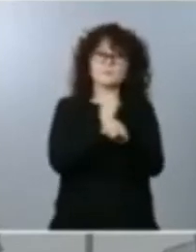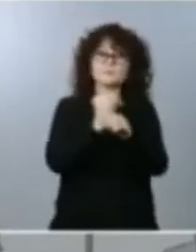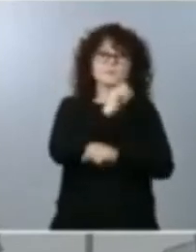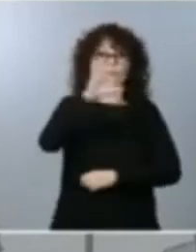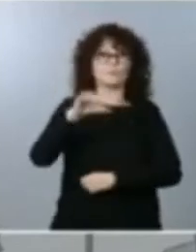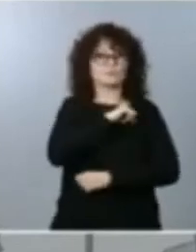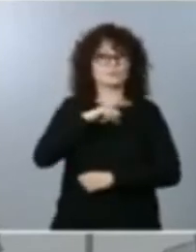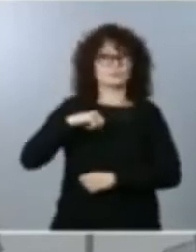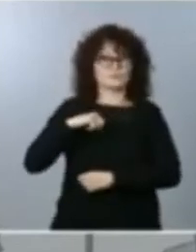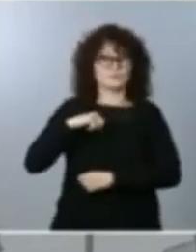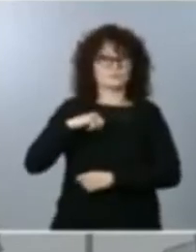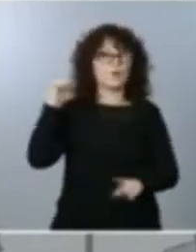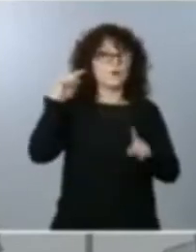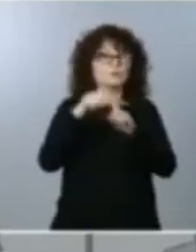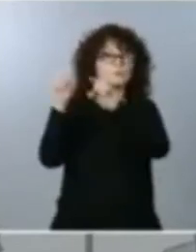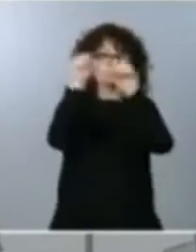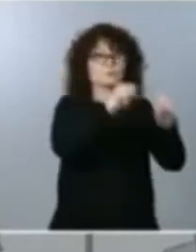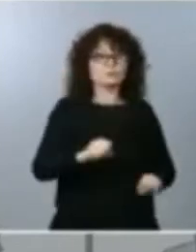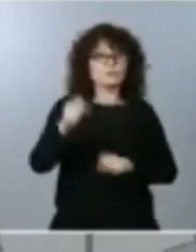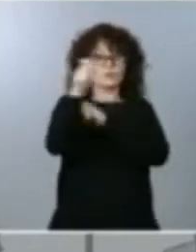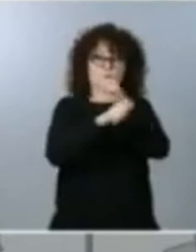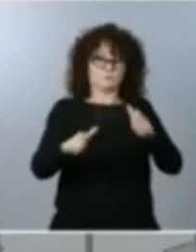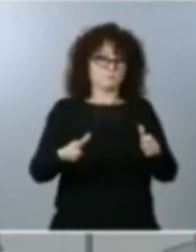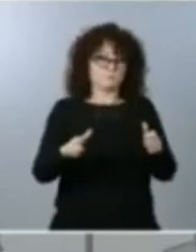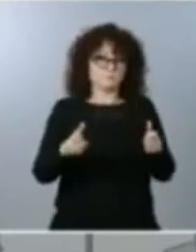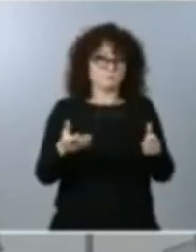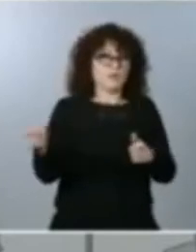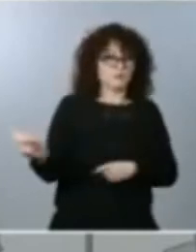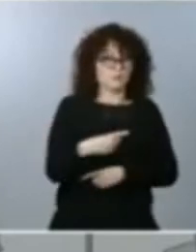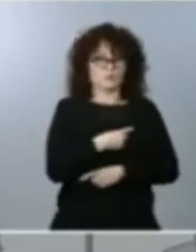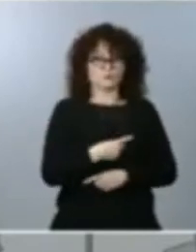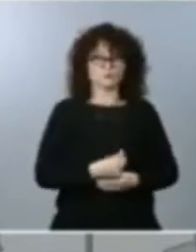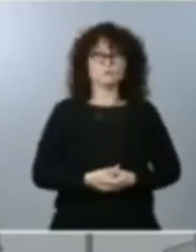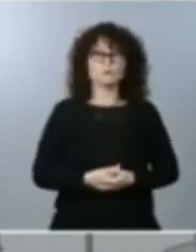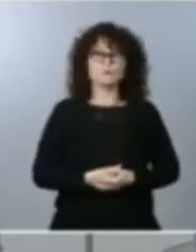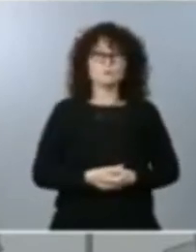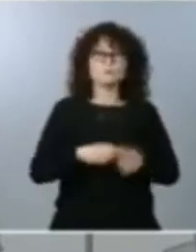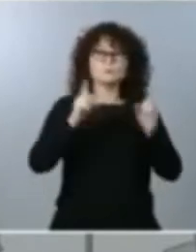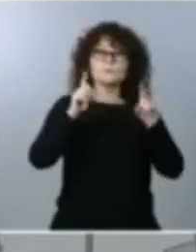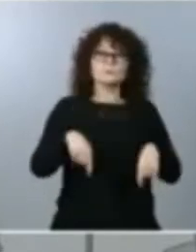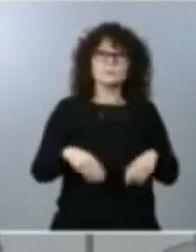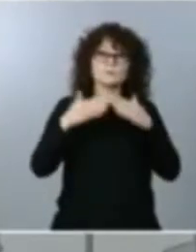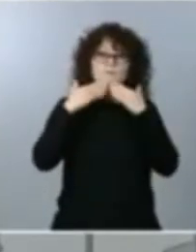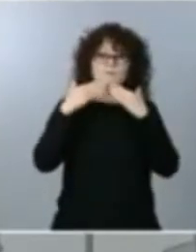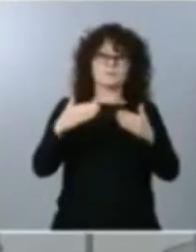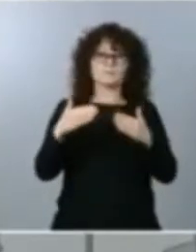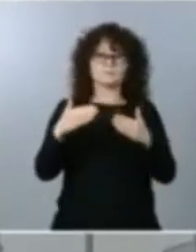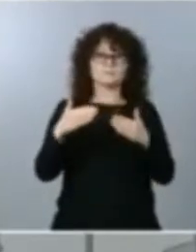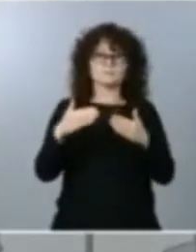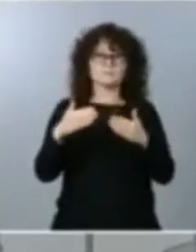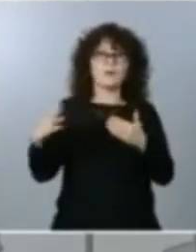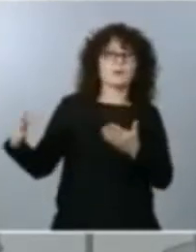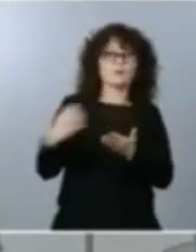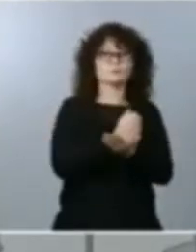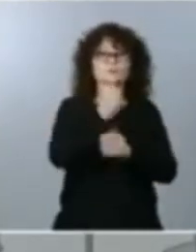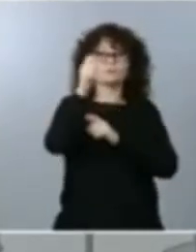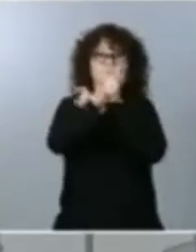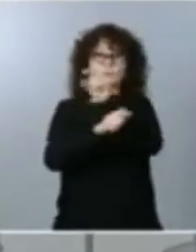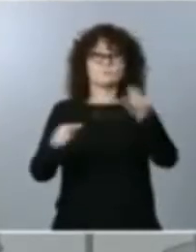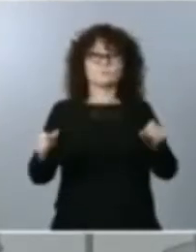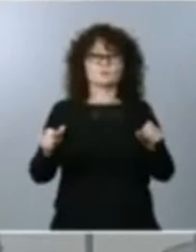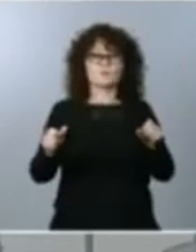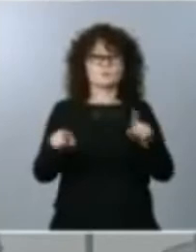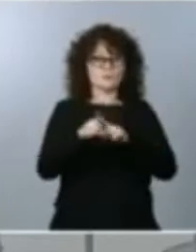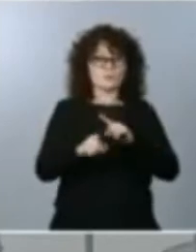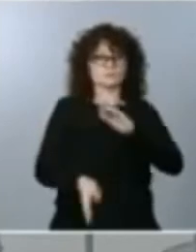a los compatriotas. Gracias también a todas aquellas personas que mantienen la mente activa y sana